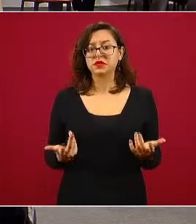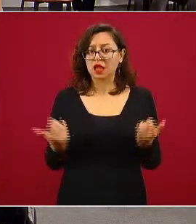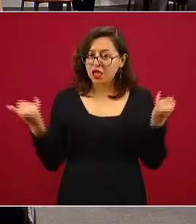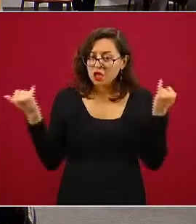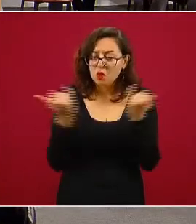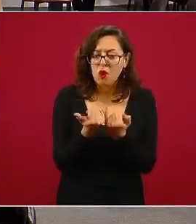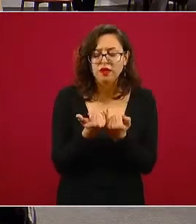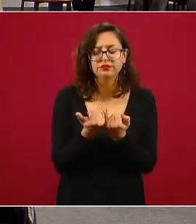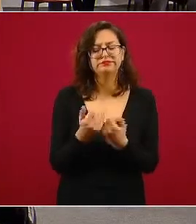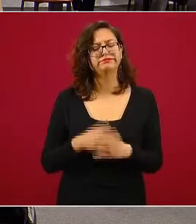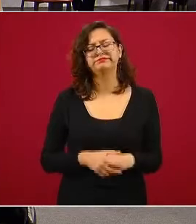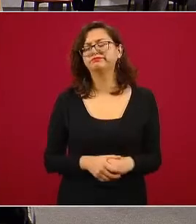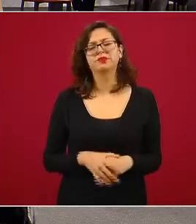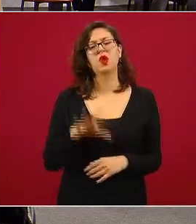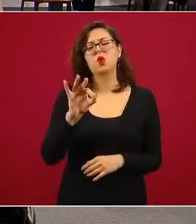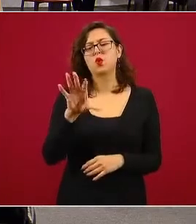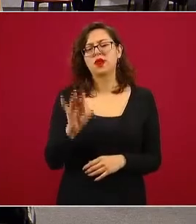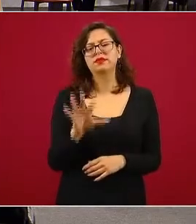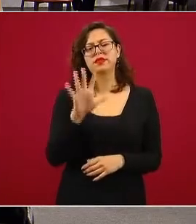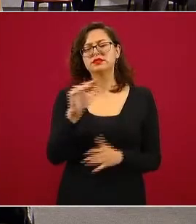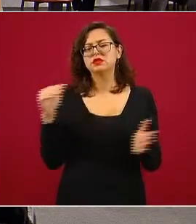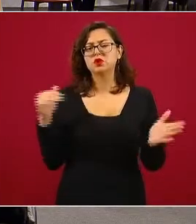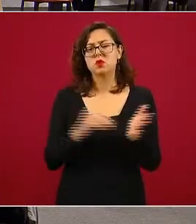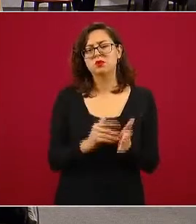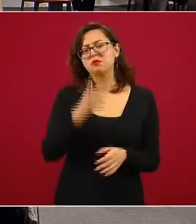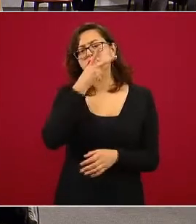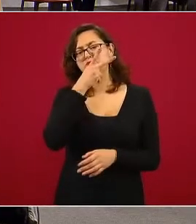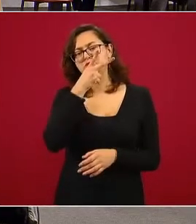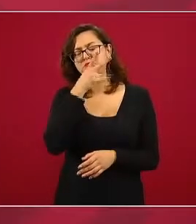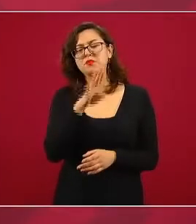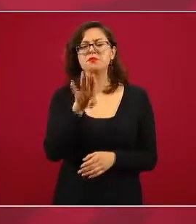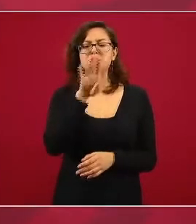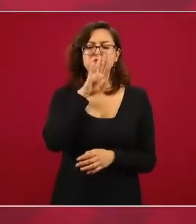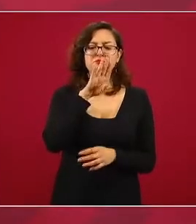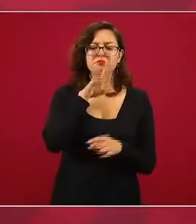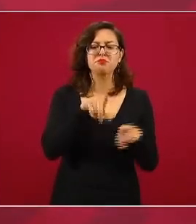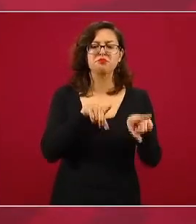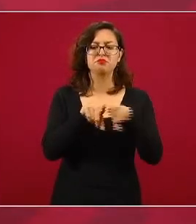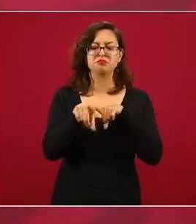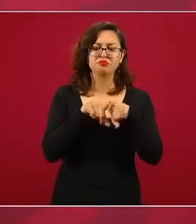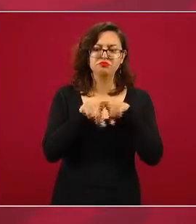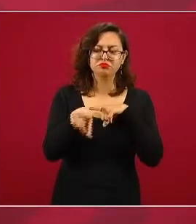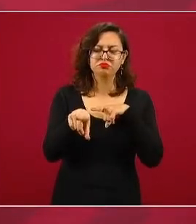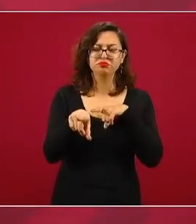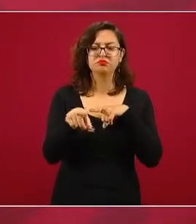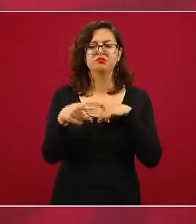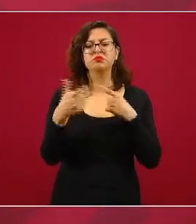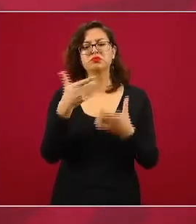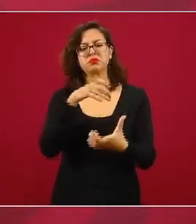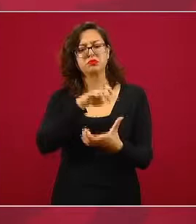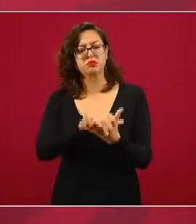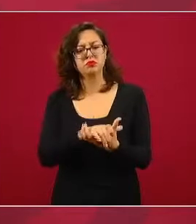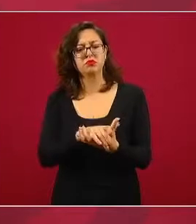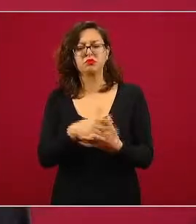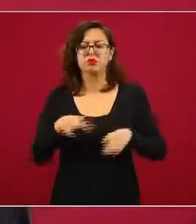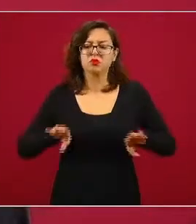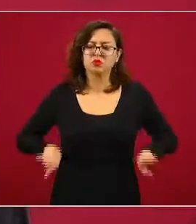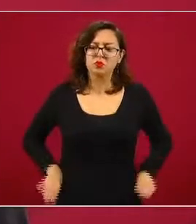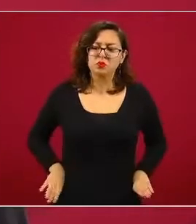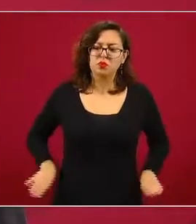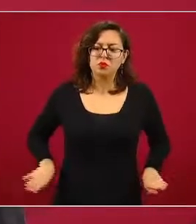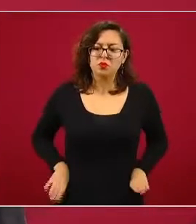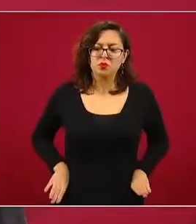Más de 45 mil padres, madres, hermanas, hermanos, esposos, parejas,